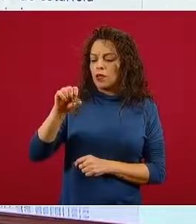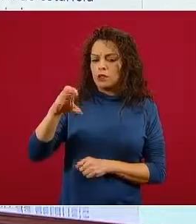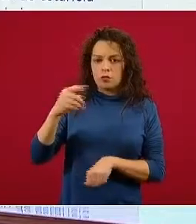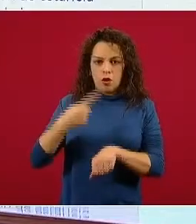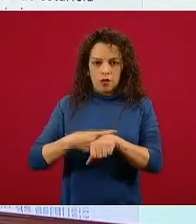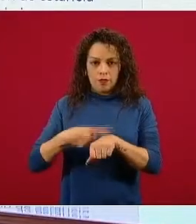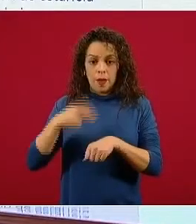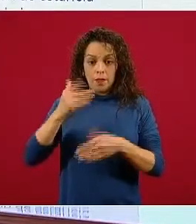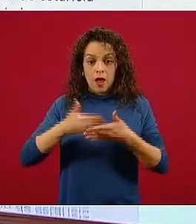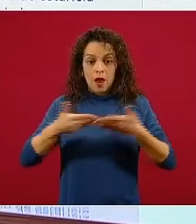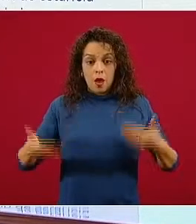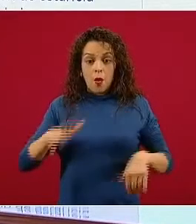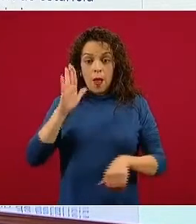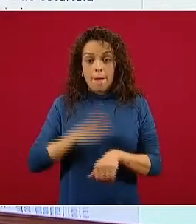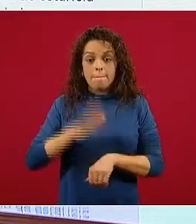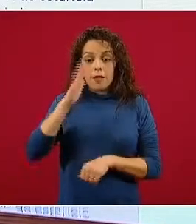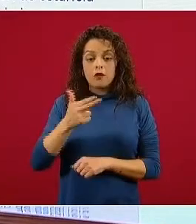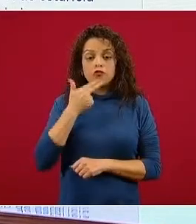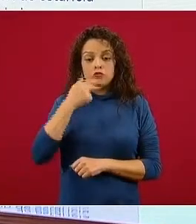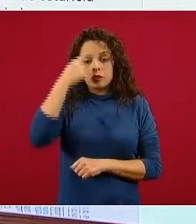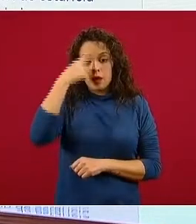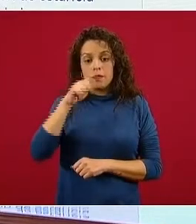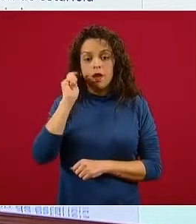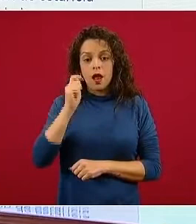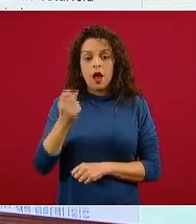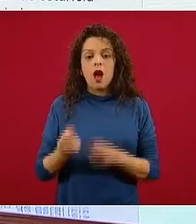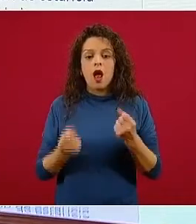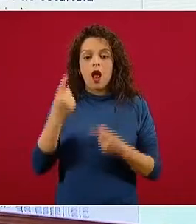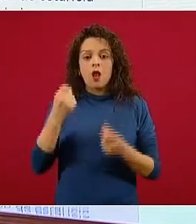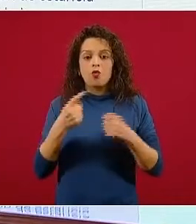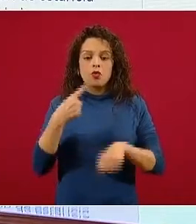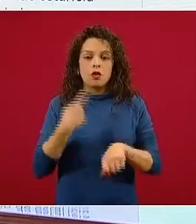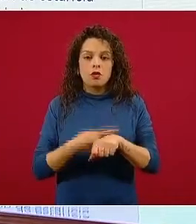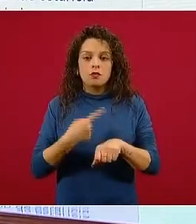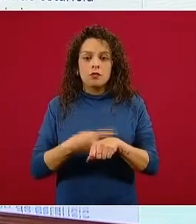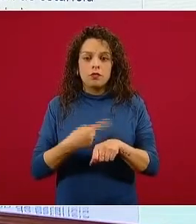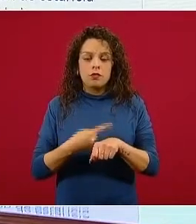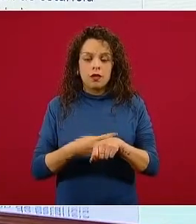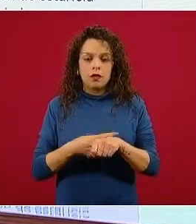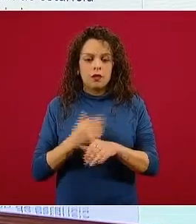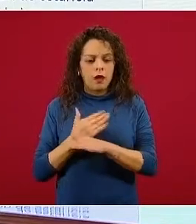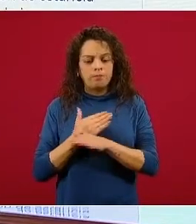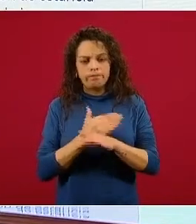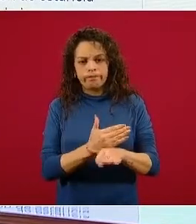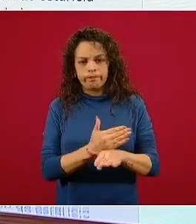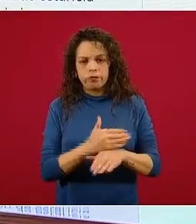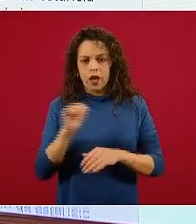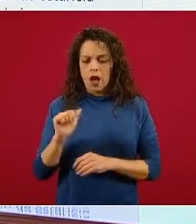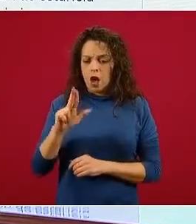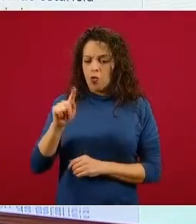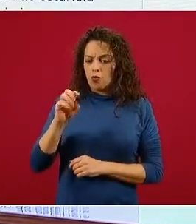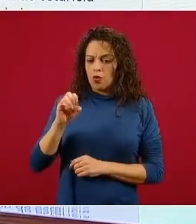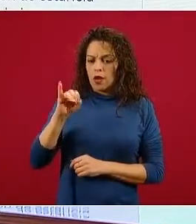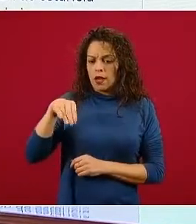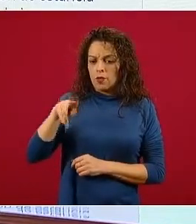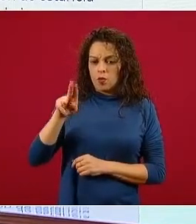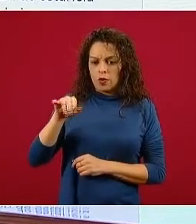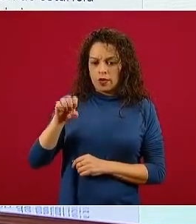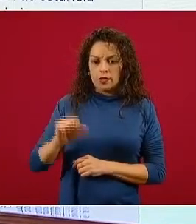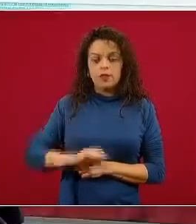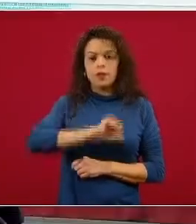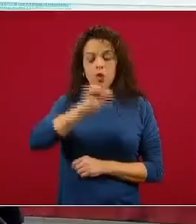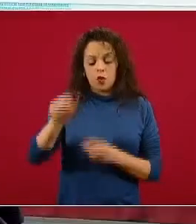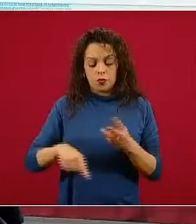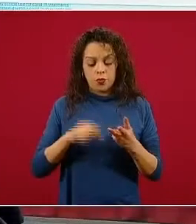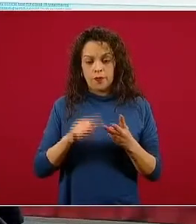mayormente como un inmunomodulador en algunas enfermedades autoinmunes. La combinación Lopinavir-Ritonavir, esta es una